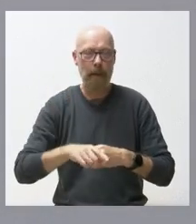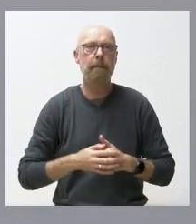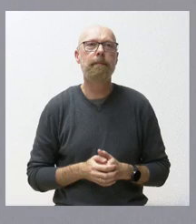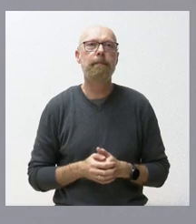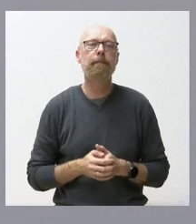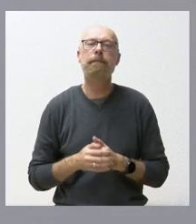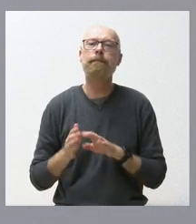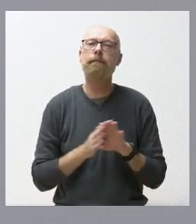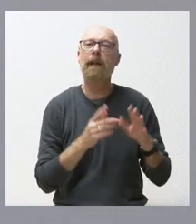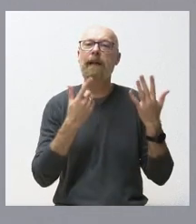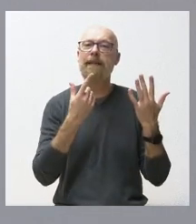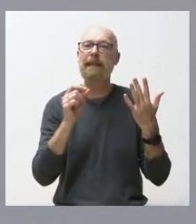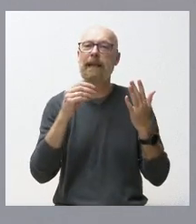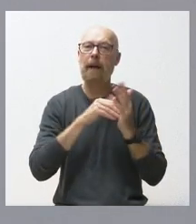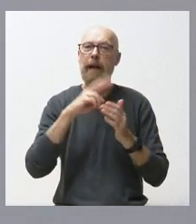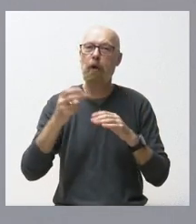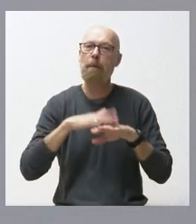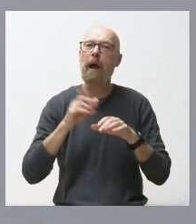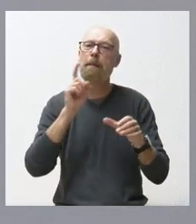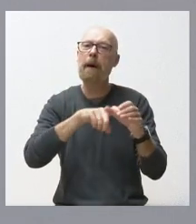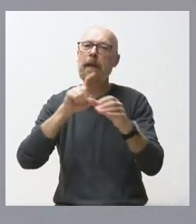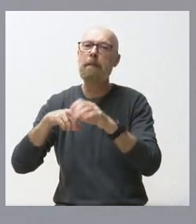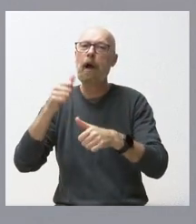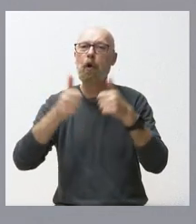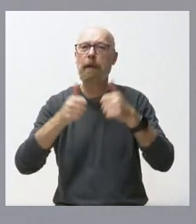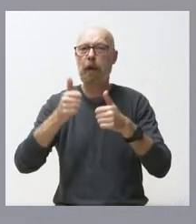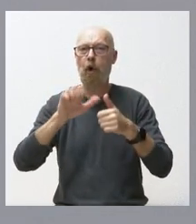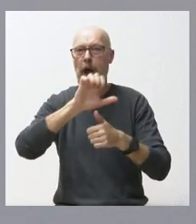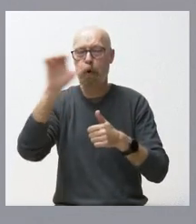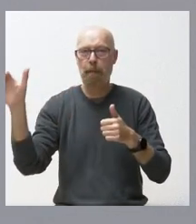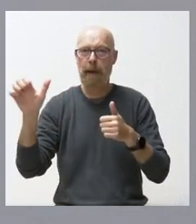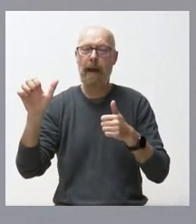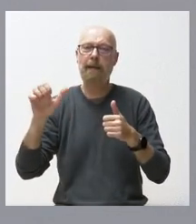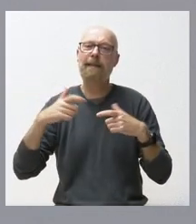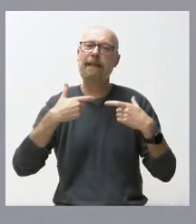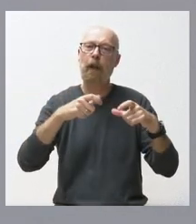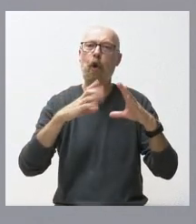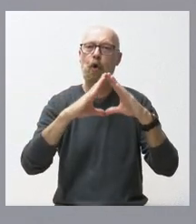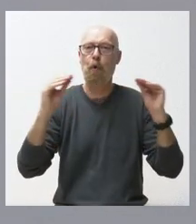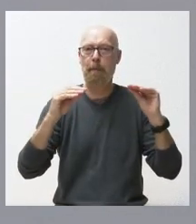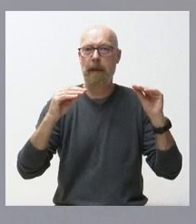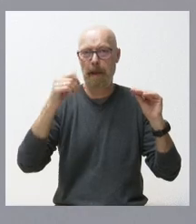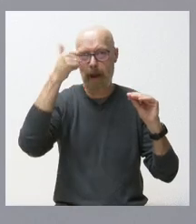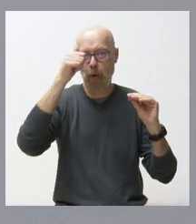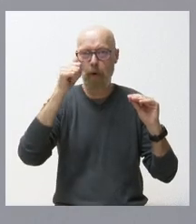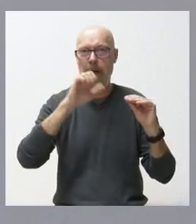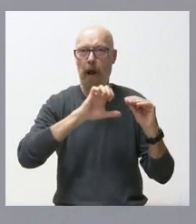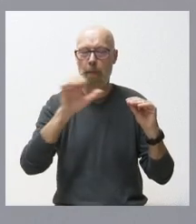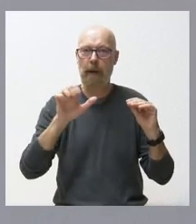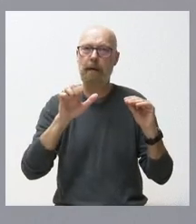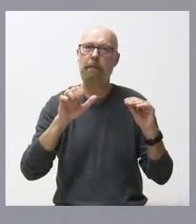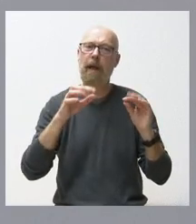euros para participar en competiciones europeas de la selección española masculina de rugby. Son gastos de concentración de la selección